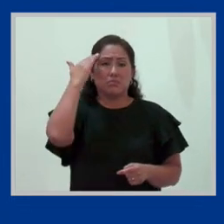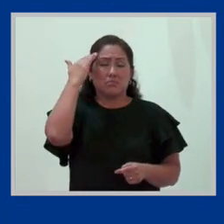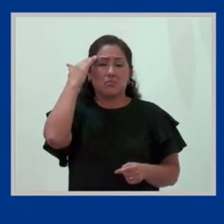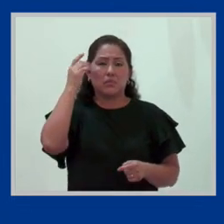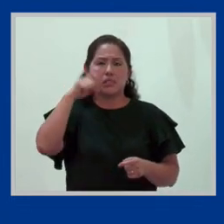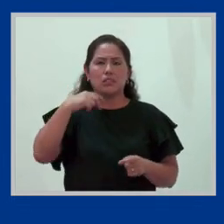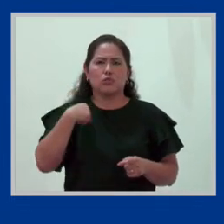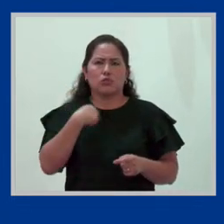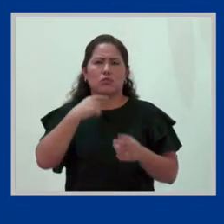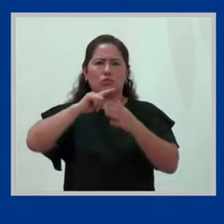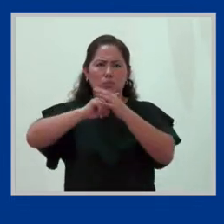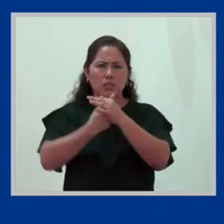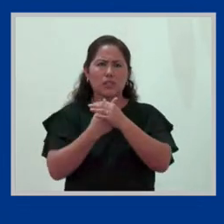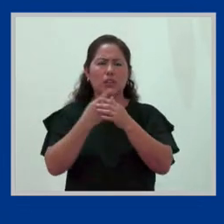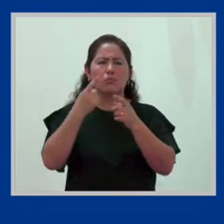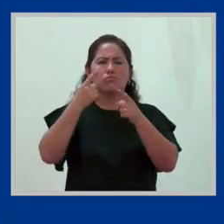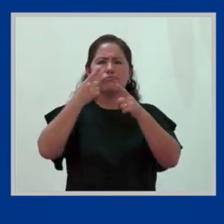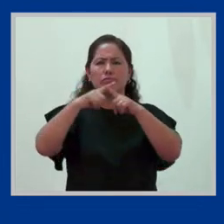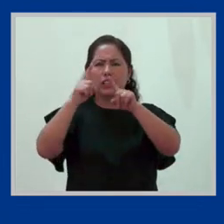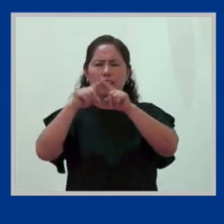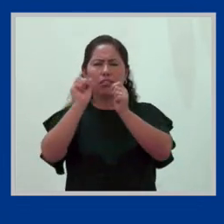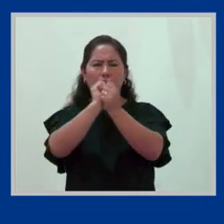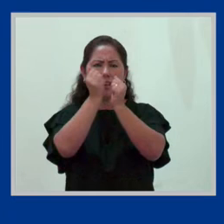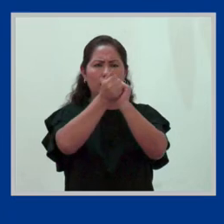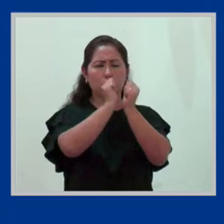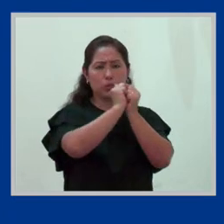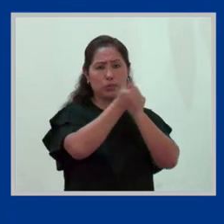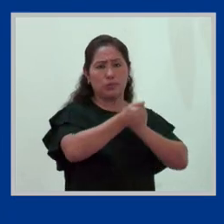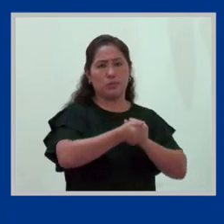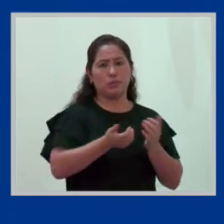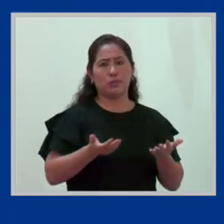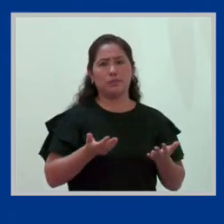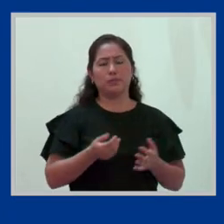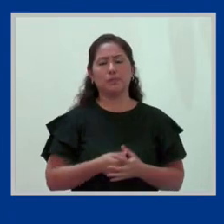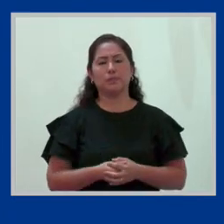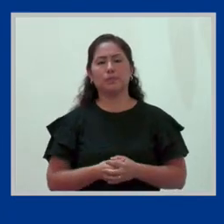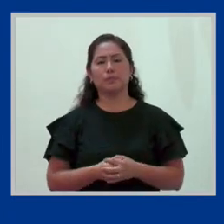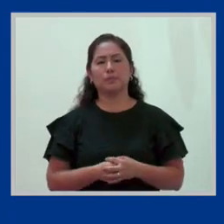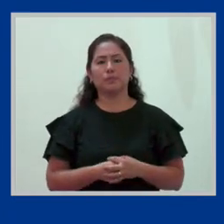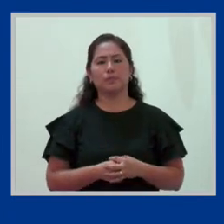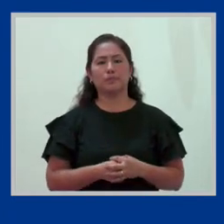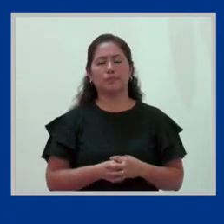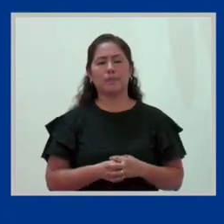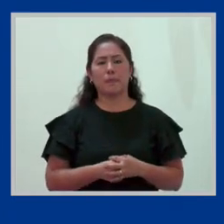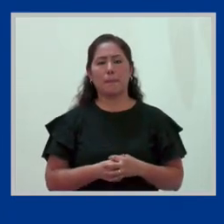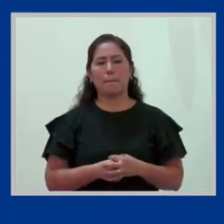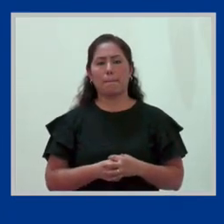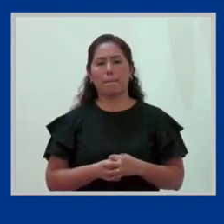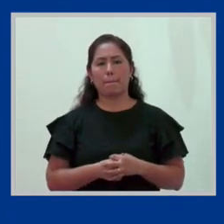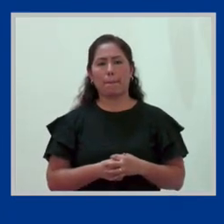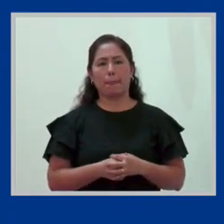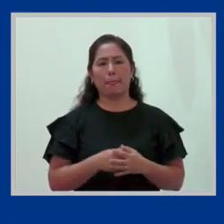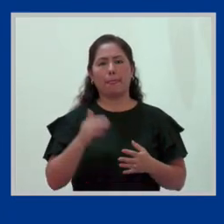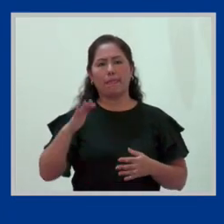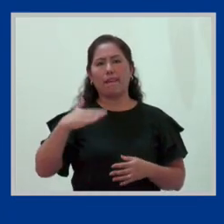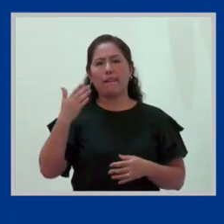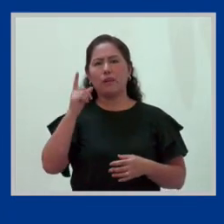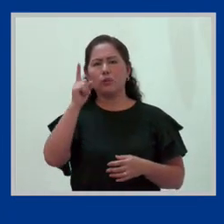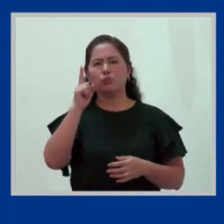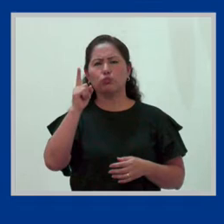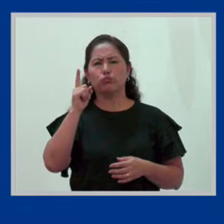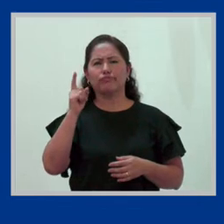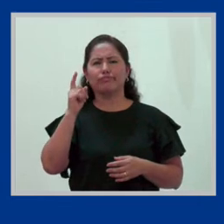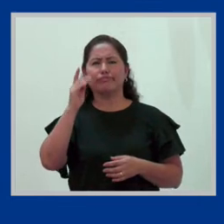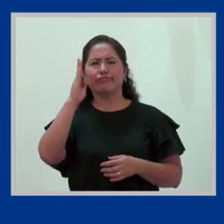algún cambio, es que podemos seguir en estos cambios. hay un blog español, un